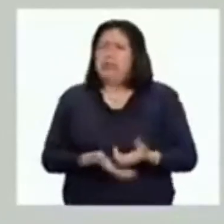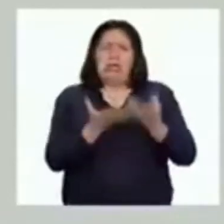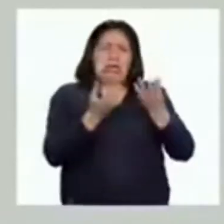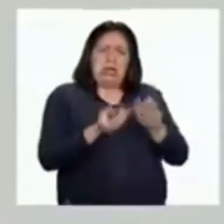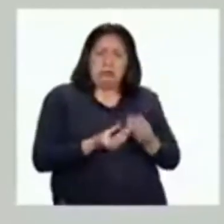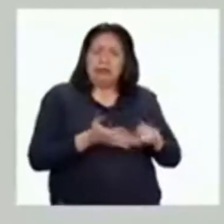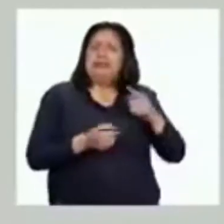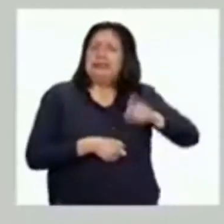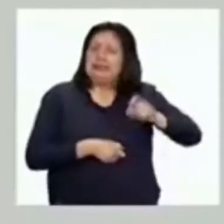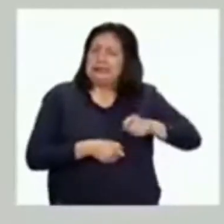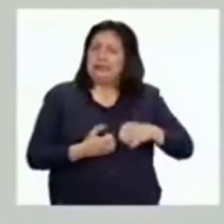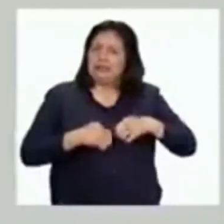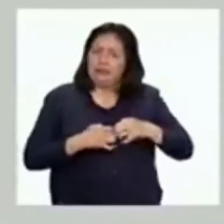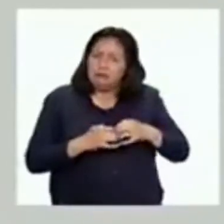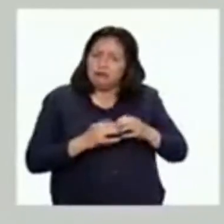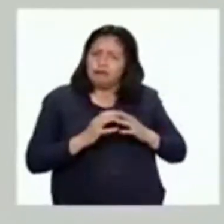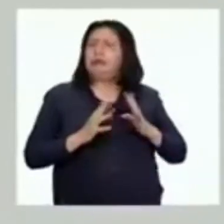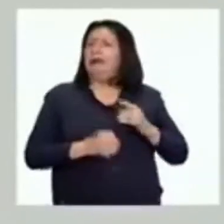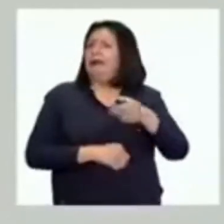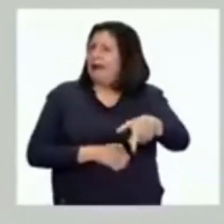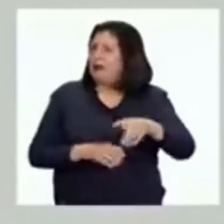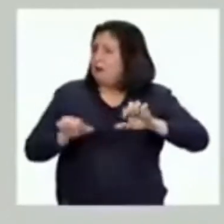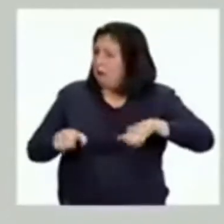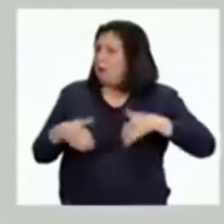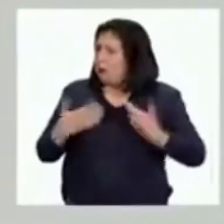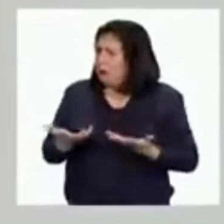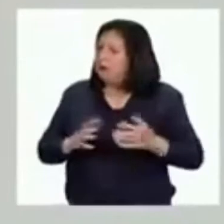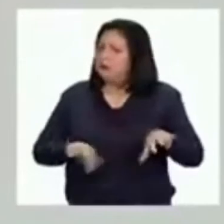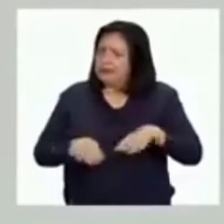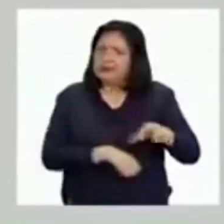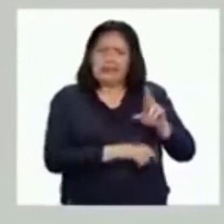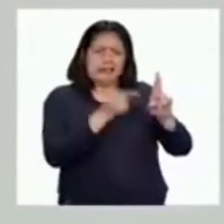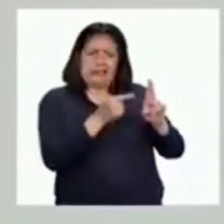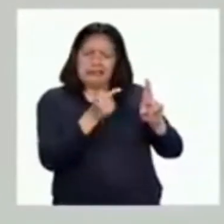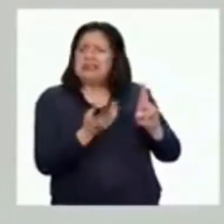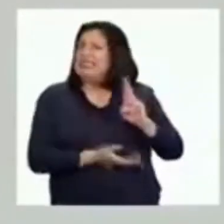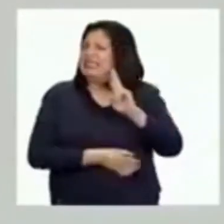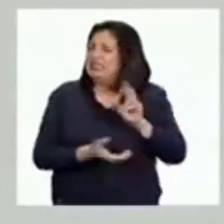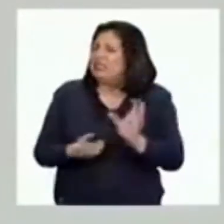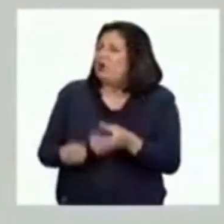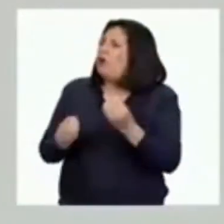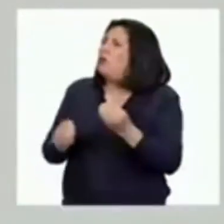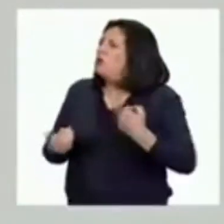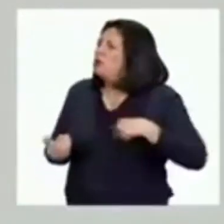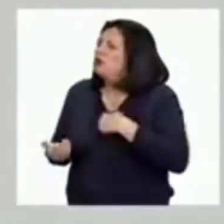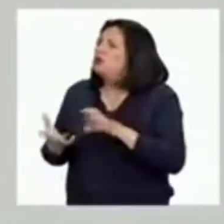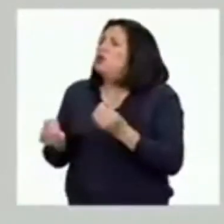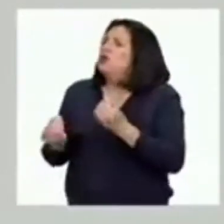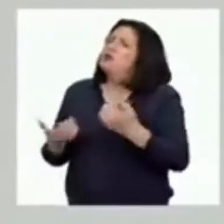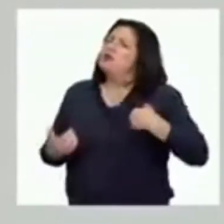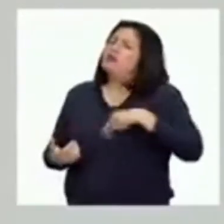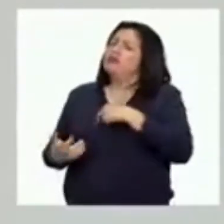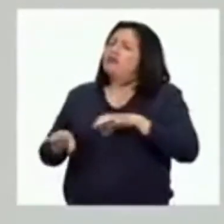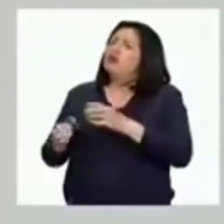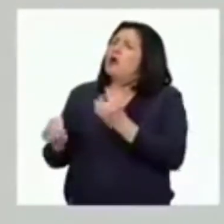necesita que le ayudemos a crecer y desarrollarse. Podemos desarrollar la resiliencia observando cómo somos y cómo nos relacionamos con las demás personas.